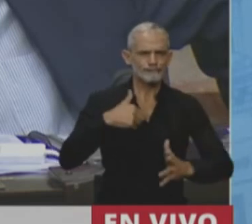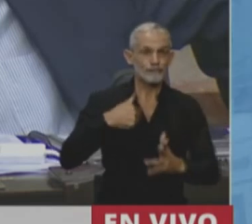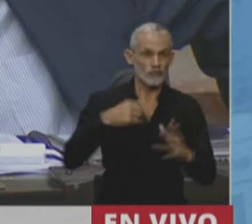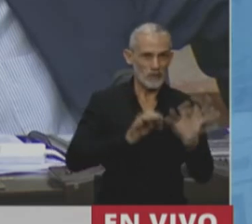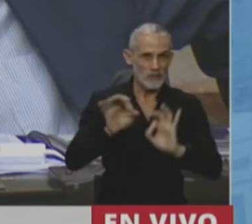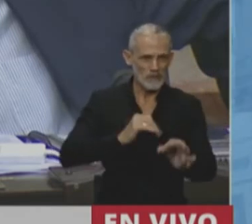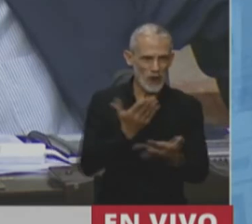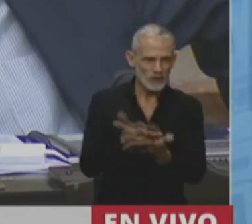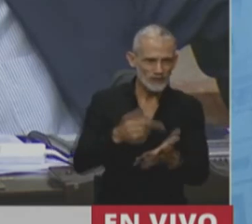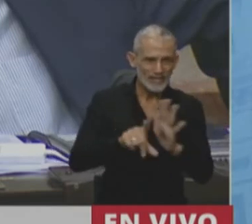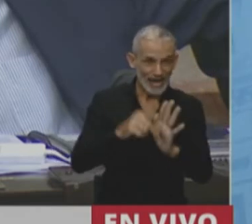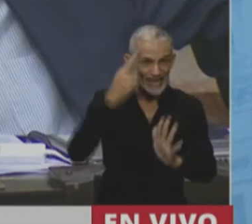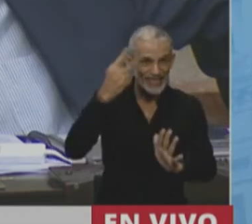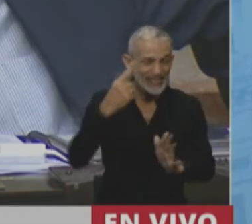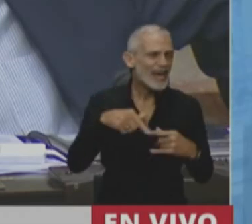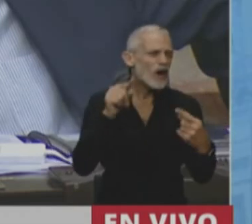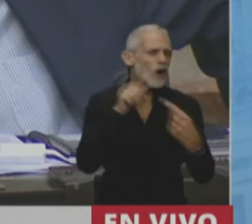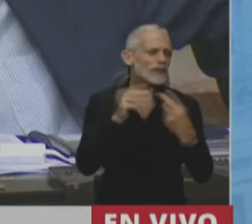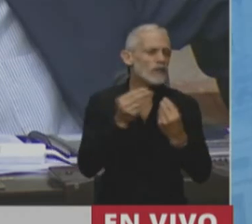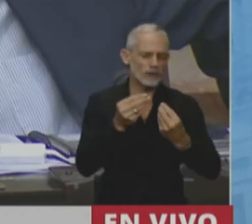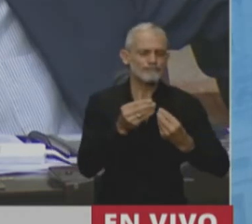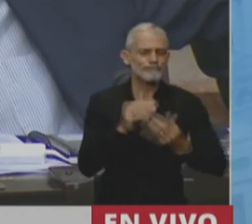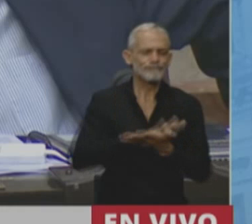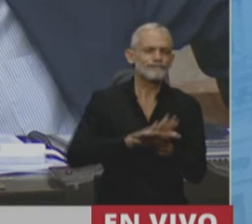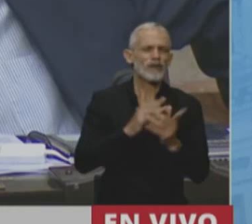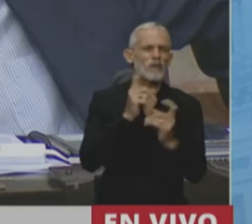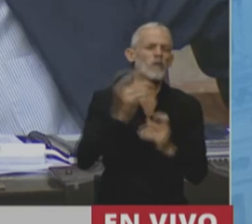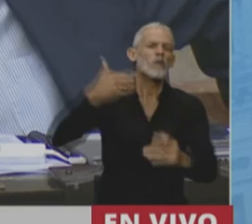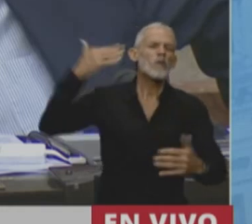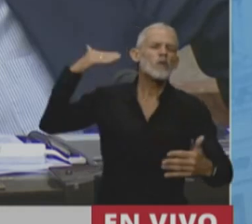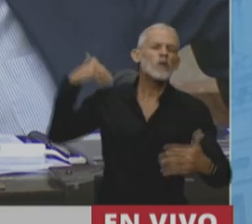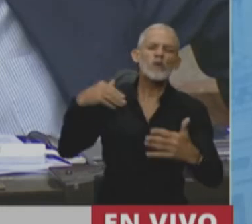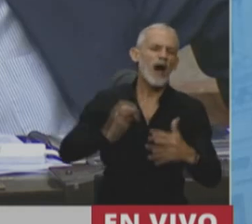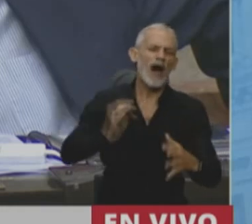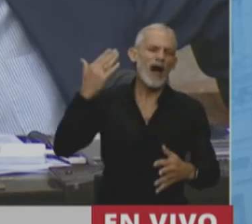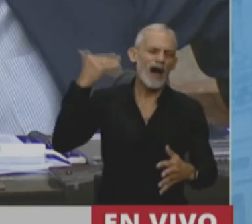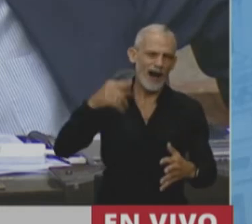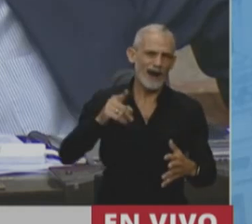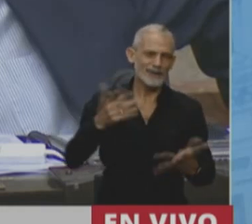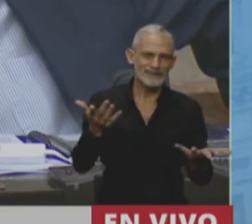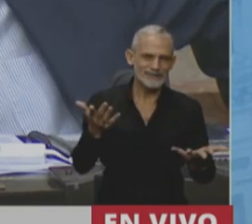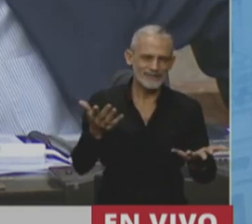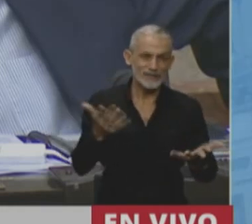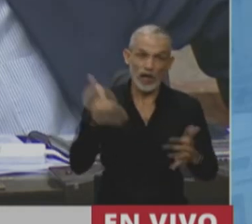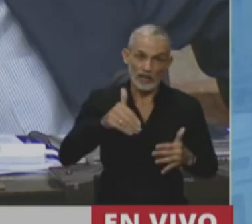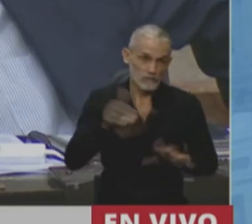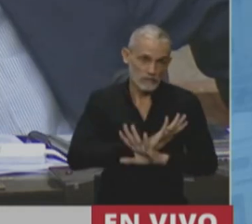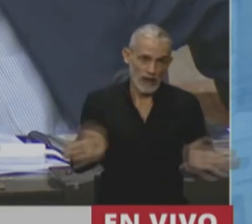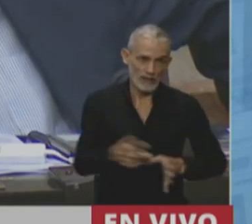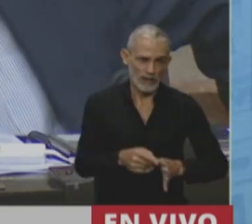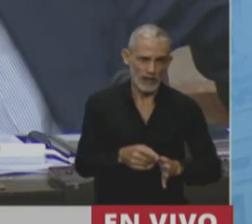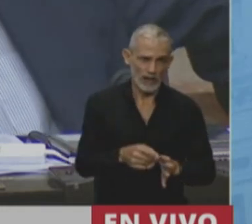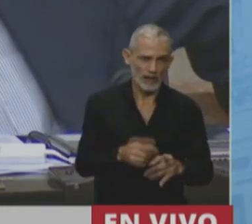proyecto, esta iniciativa, el saldar una deuda que no tiene más demora, no